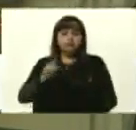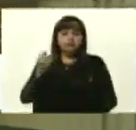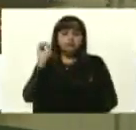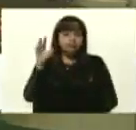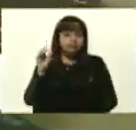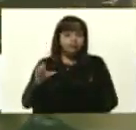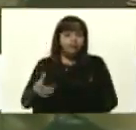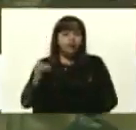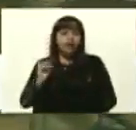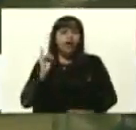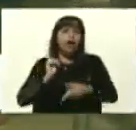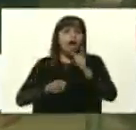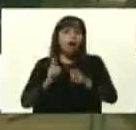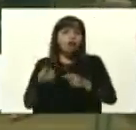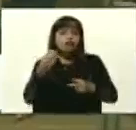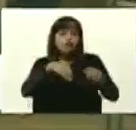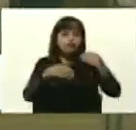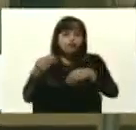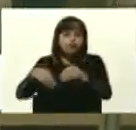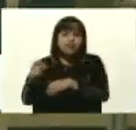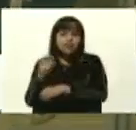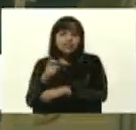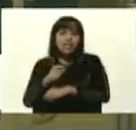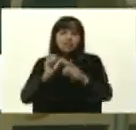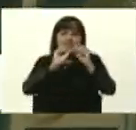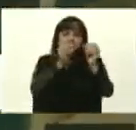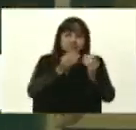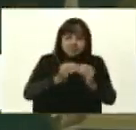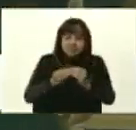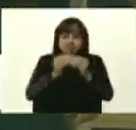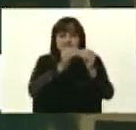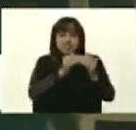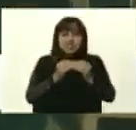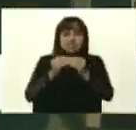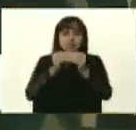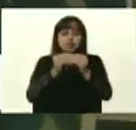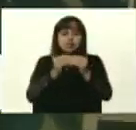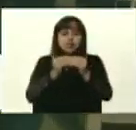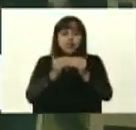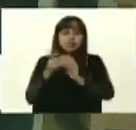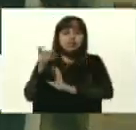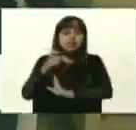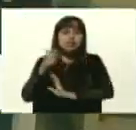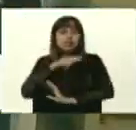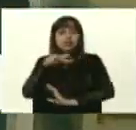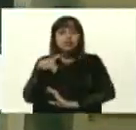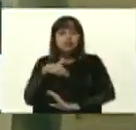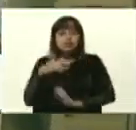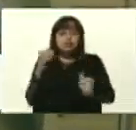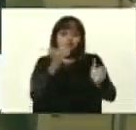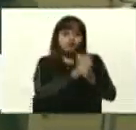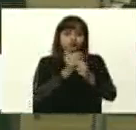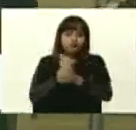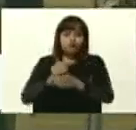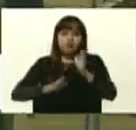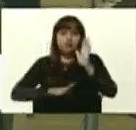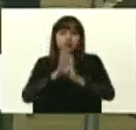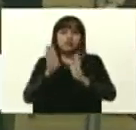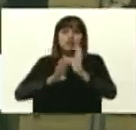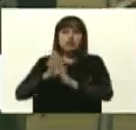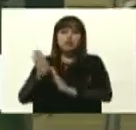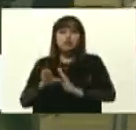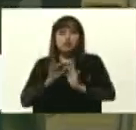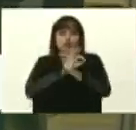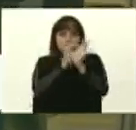algunos elementos adicionales. En el diseño, en el diseño de la tarjeta, nosotros logramos desarrollar un